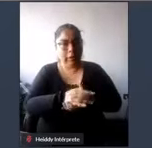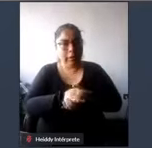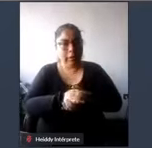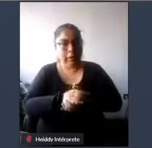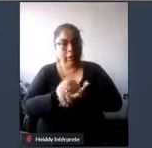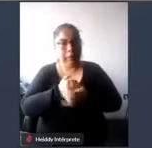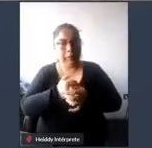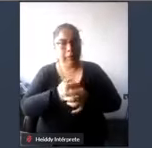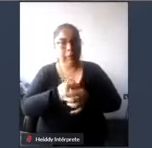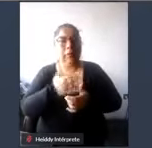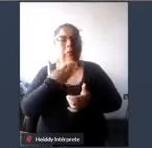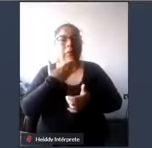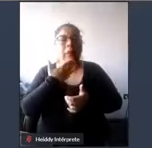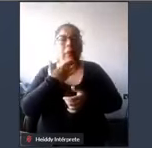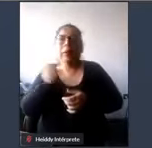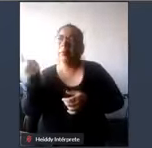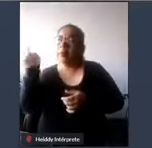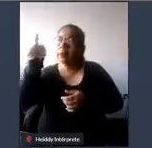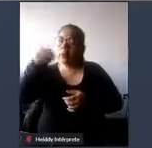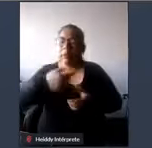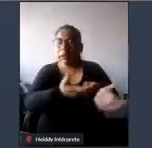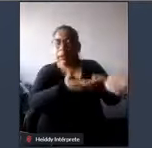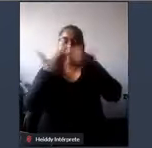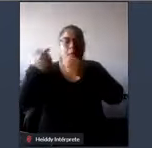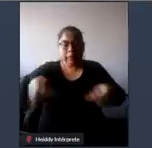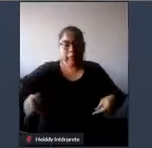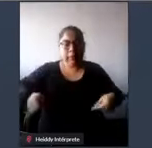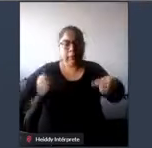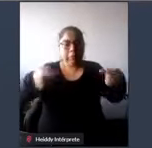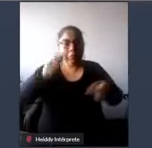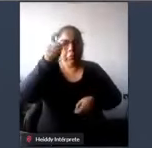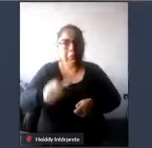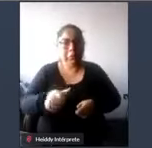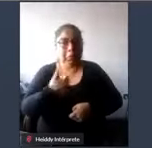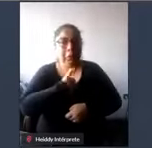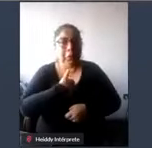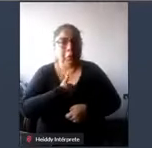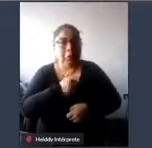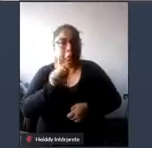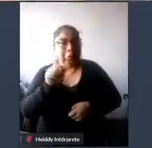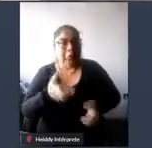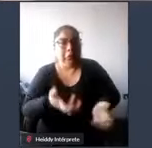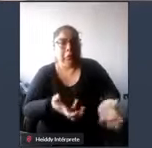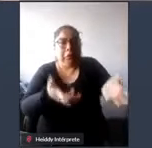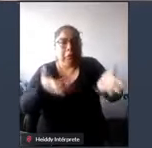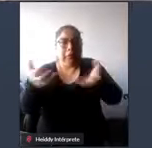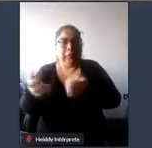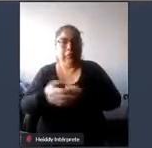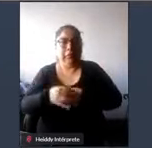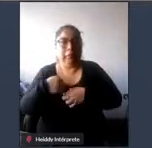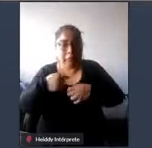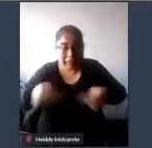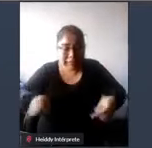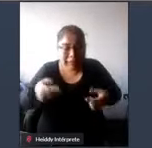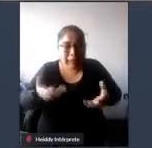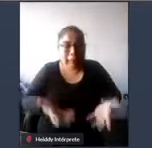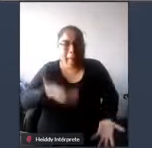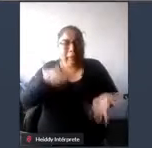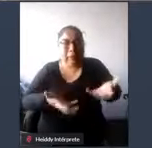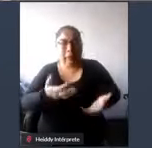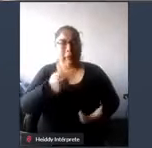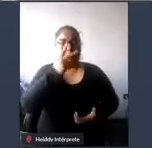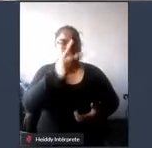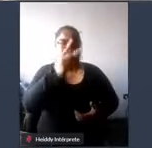¿quién va a venir a sacar a una persona de silla de ruedas? no lo sé en mi caso no me saca nadie porque mi silla de ruedas pesa 220